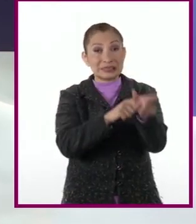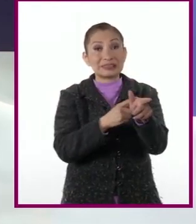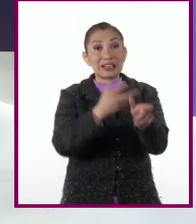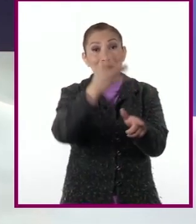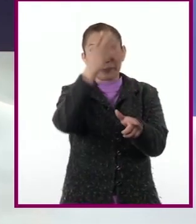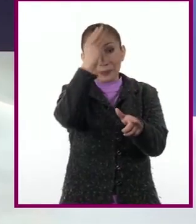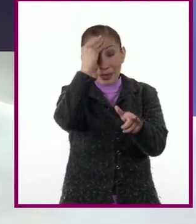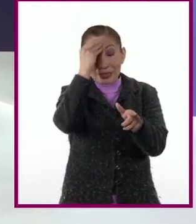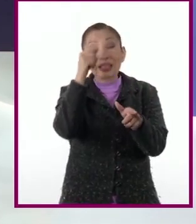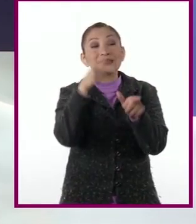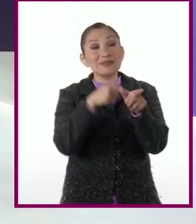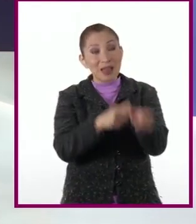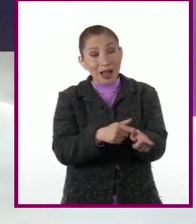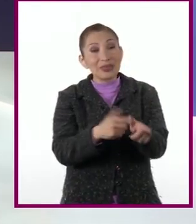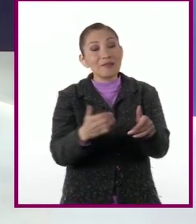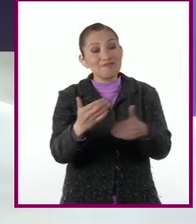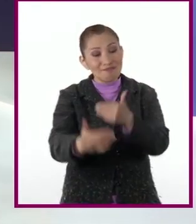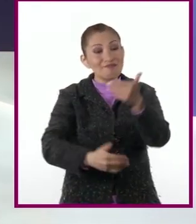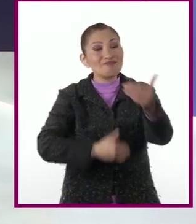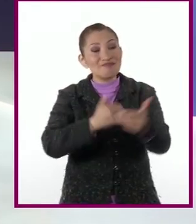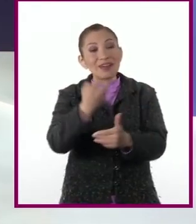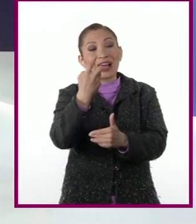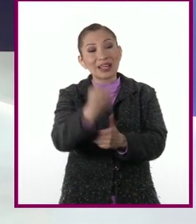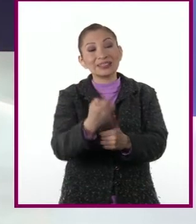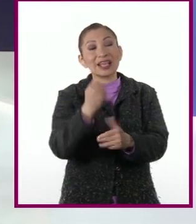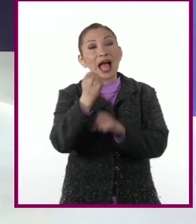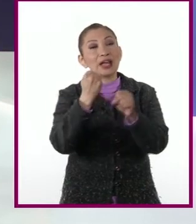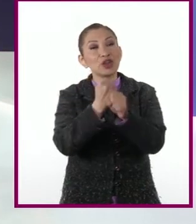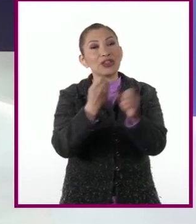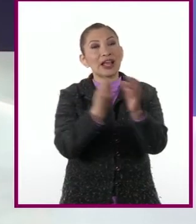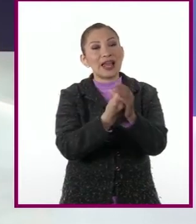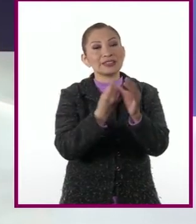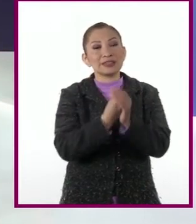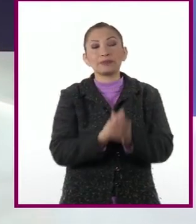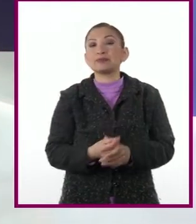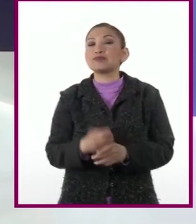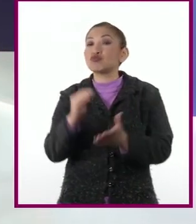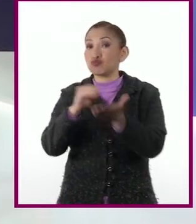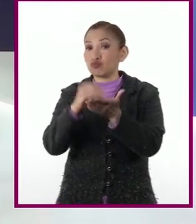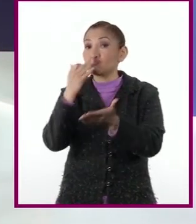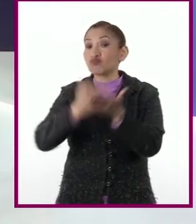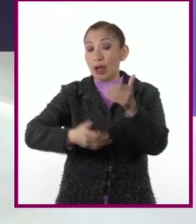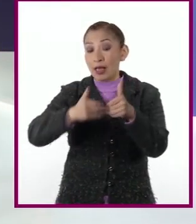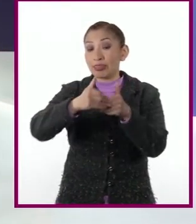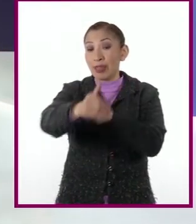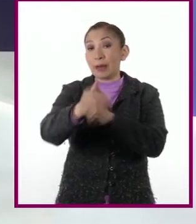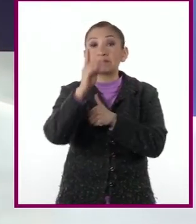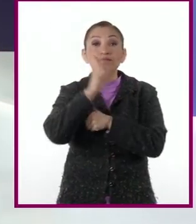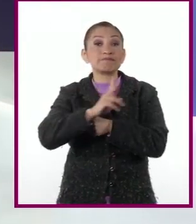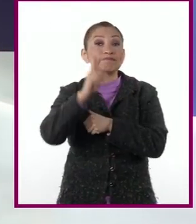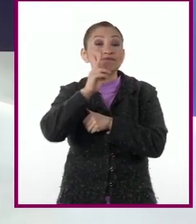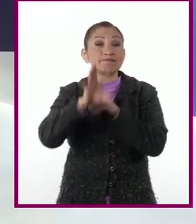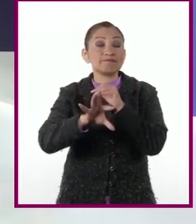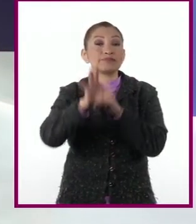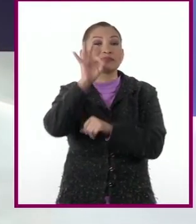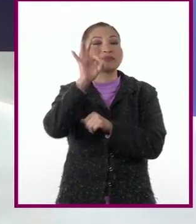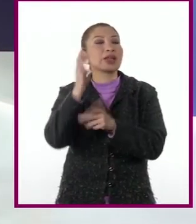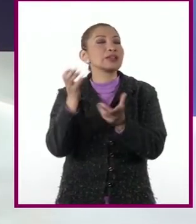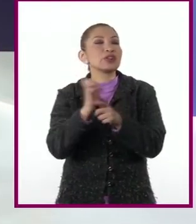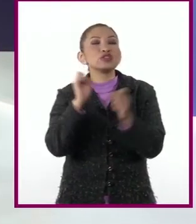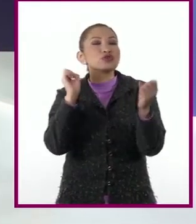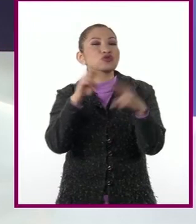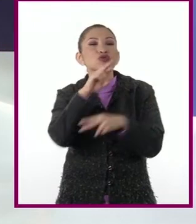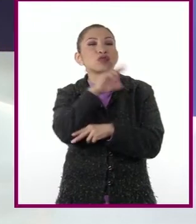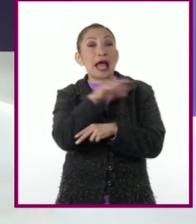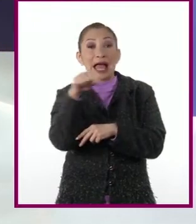aprendiendo y que sigamos adelante en este ciclo escolar. Aún nos queda mucho por explorar y descubrir. Así que nos vemos